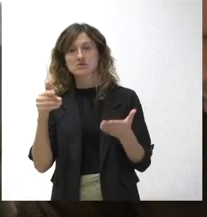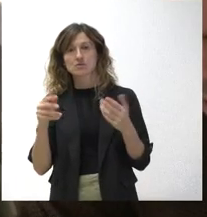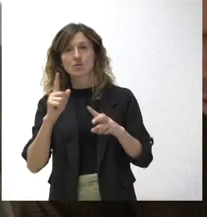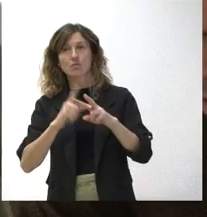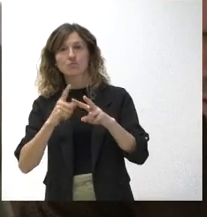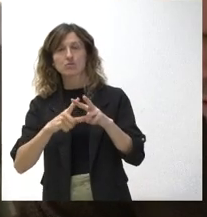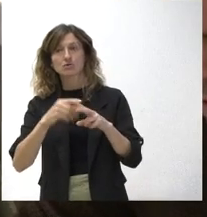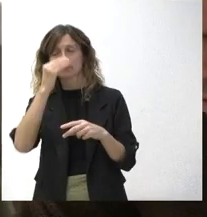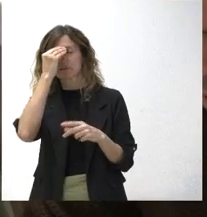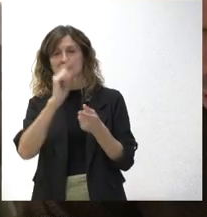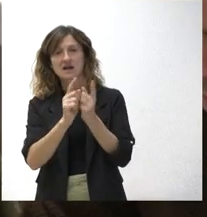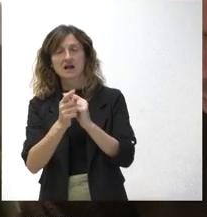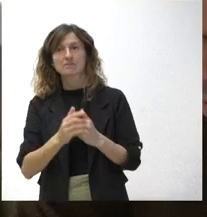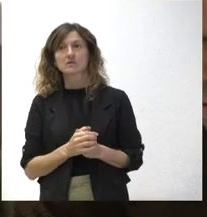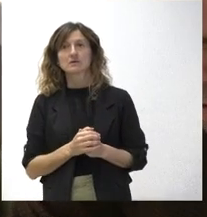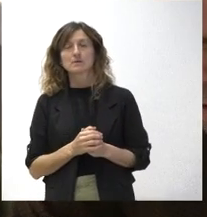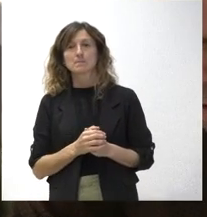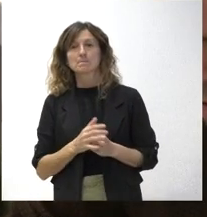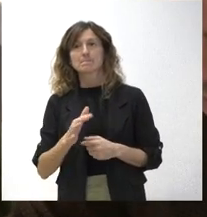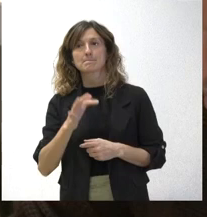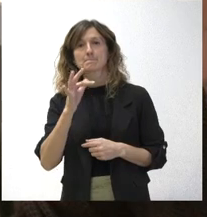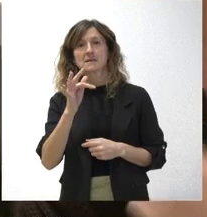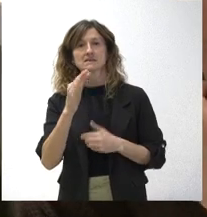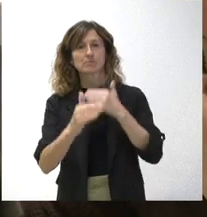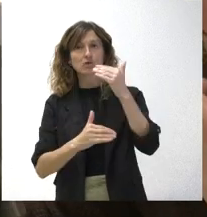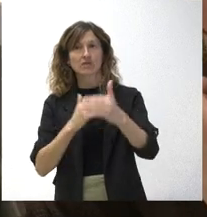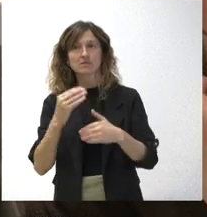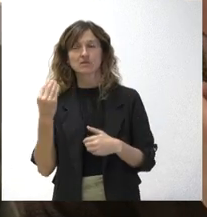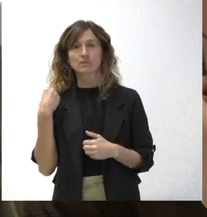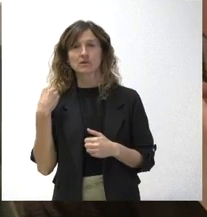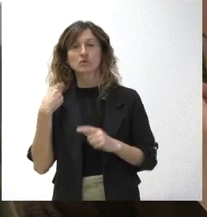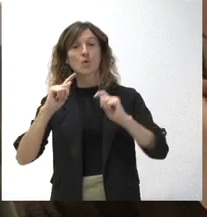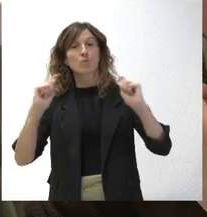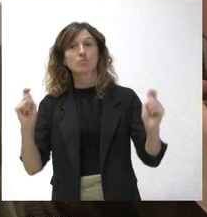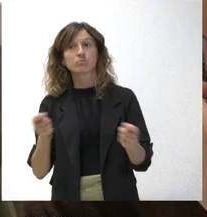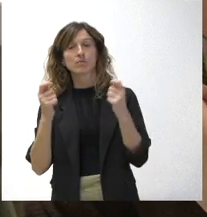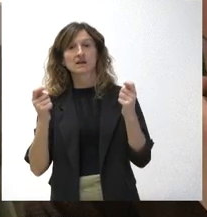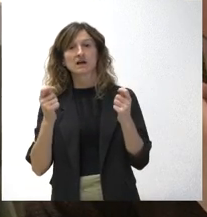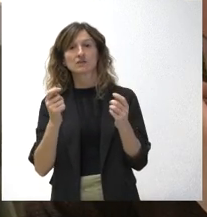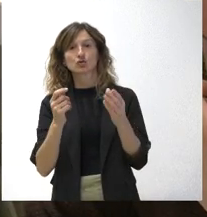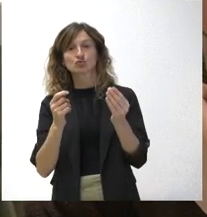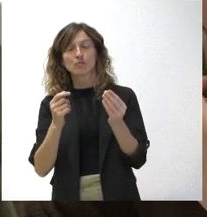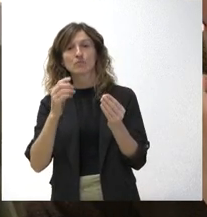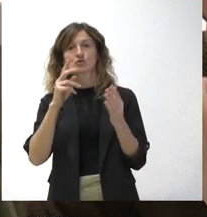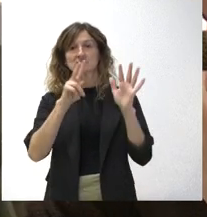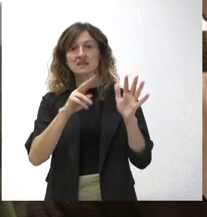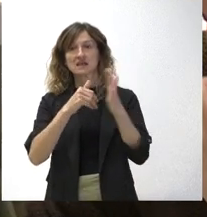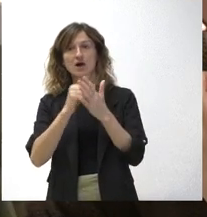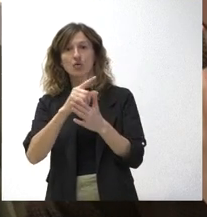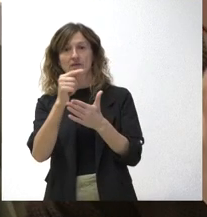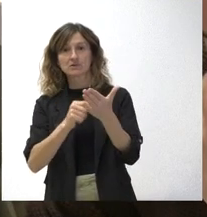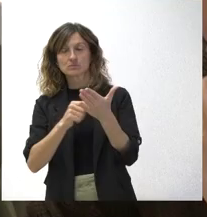cambio. Y a mayor es una cuestión de procedimiento que me preguntan. No está publicado todavía los tomos 7 al 11 del presupuesto. No sé si